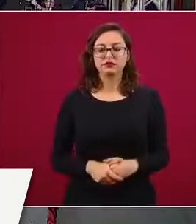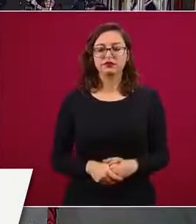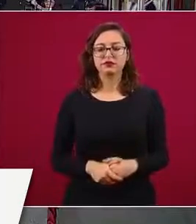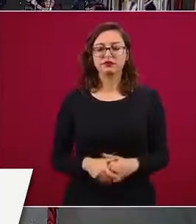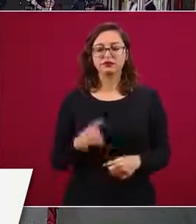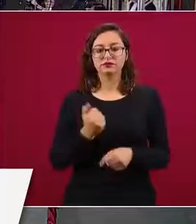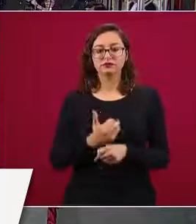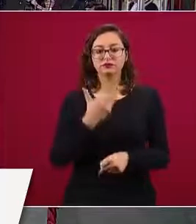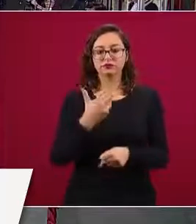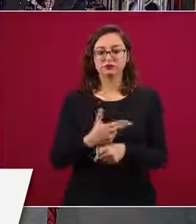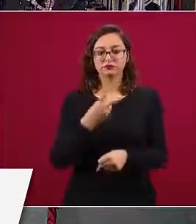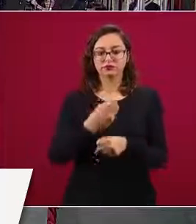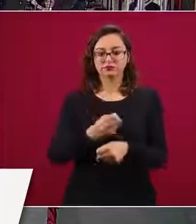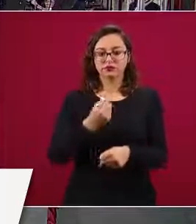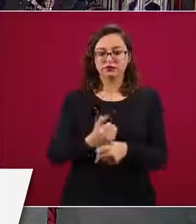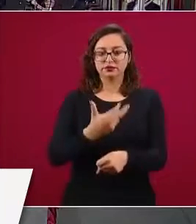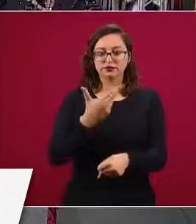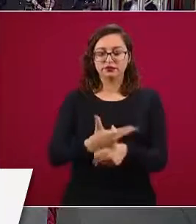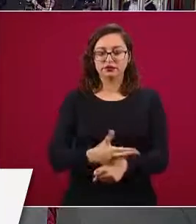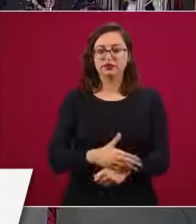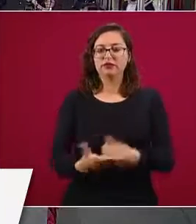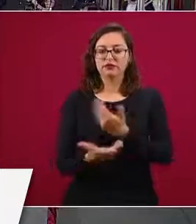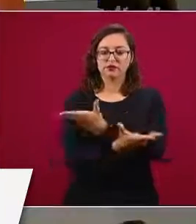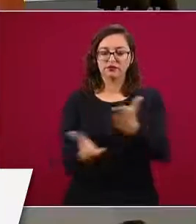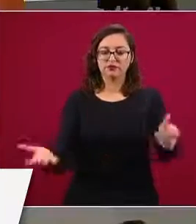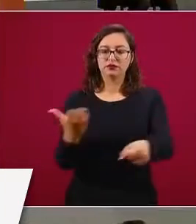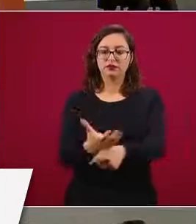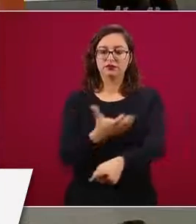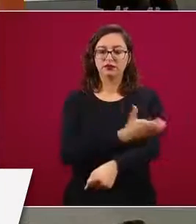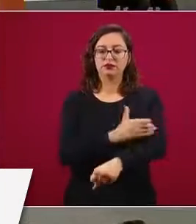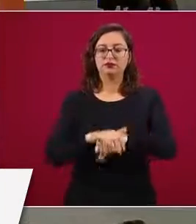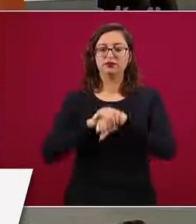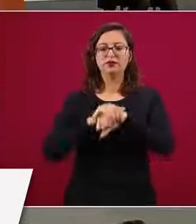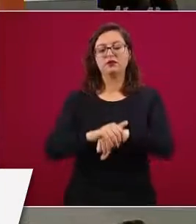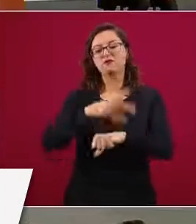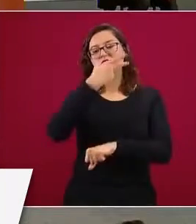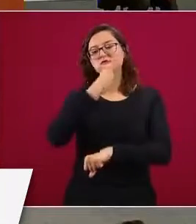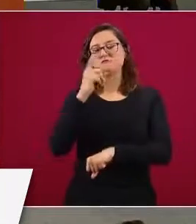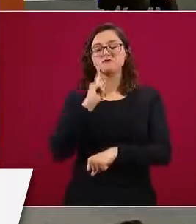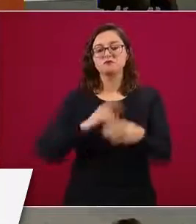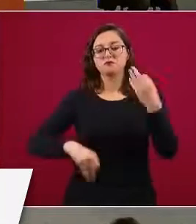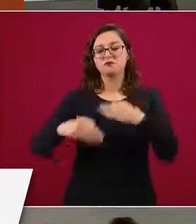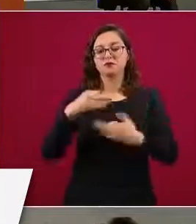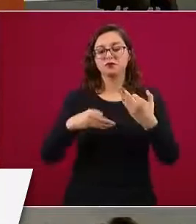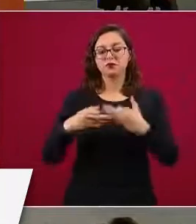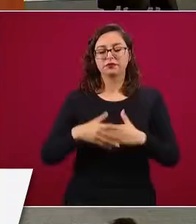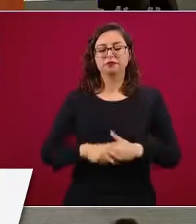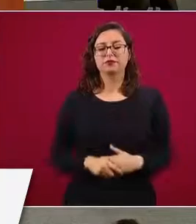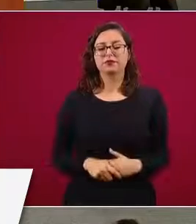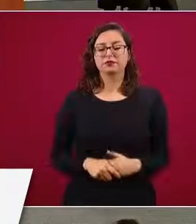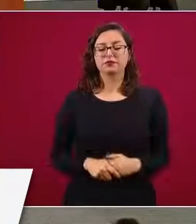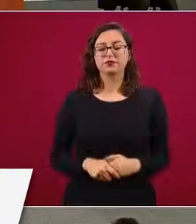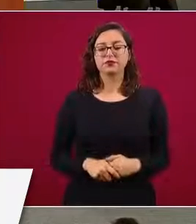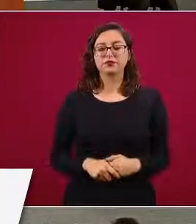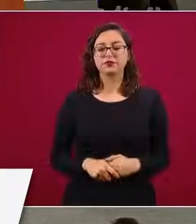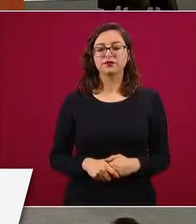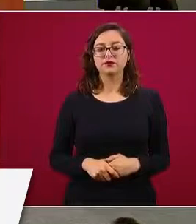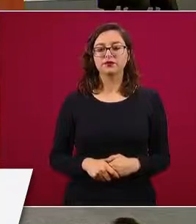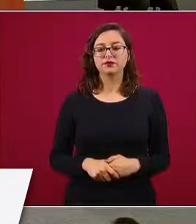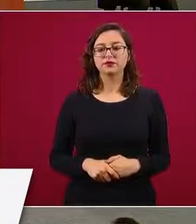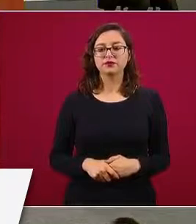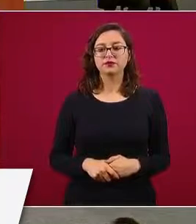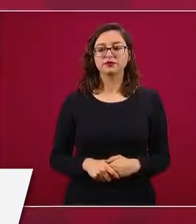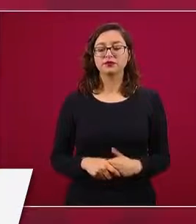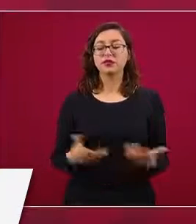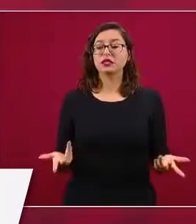señor secretario, señor subsecretario, compañeros, compañeros, amigas, amigos. Bueno, informar sobre los avances en